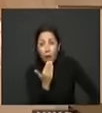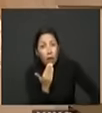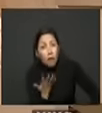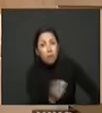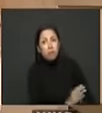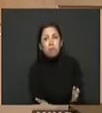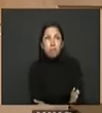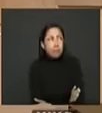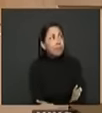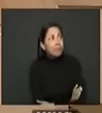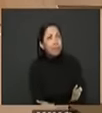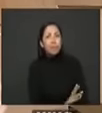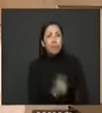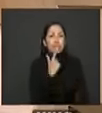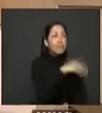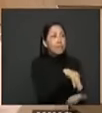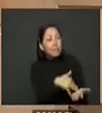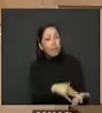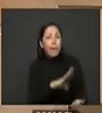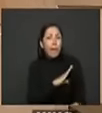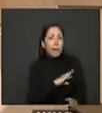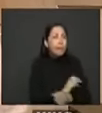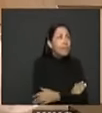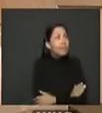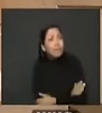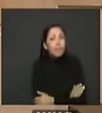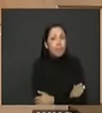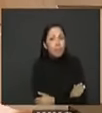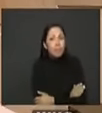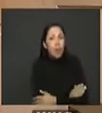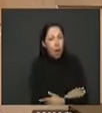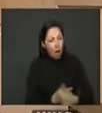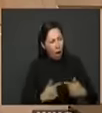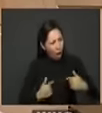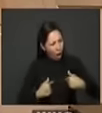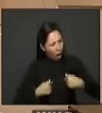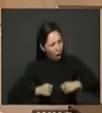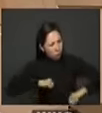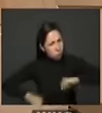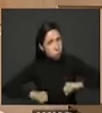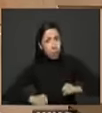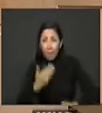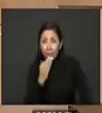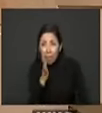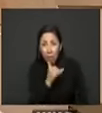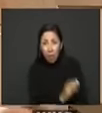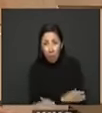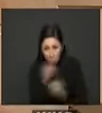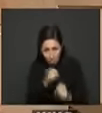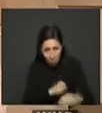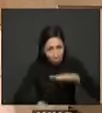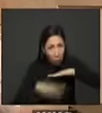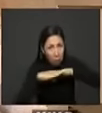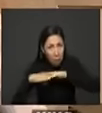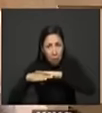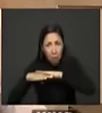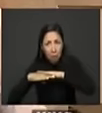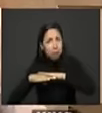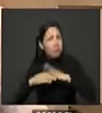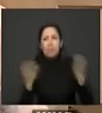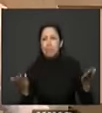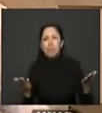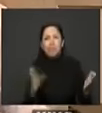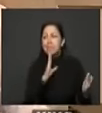no fortalecemos las alcaldías locales para que puedan ser epicentro de prestación de todos esos servicios no va haber equidad no va a haber quien